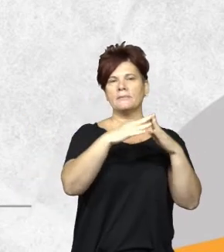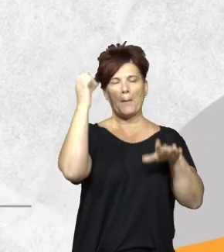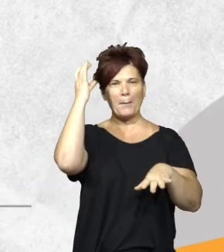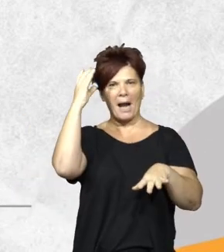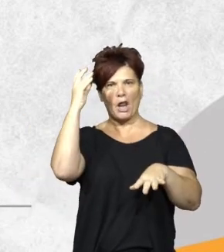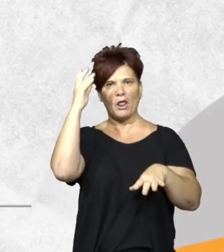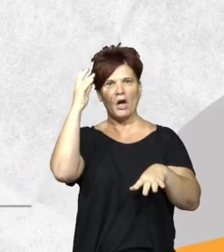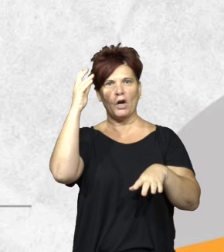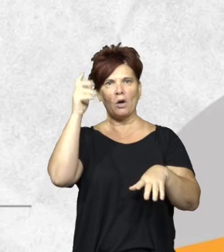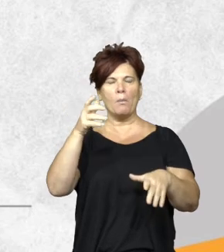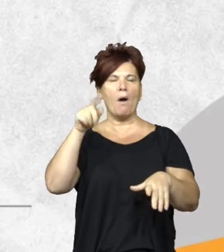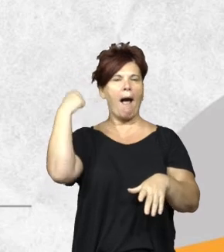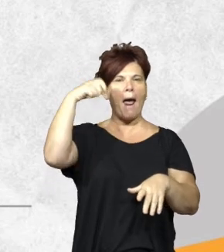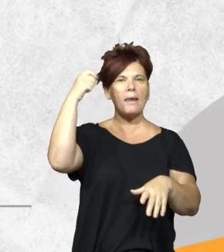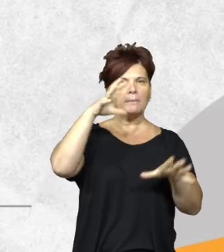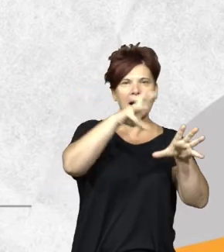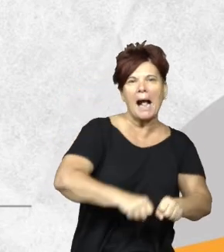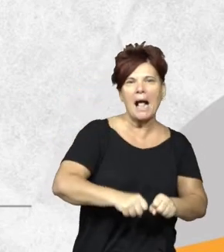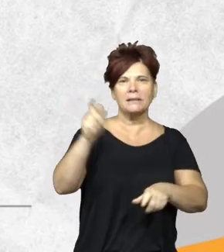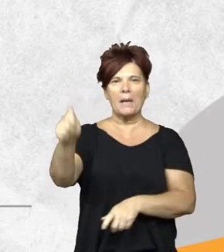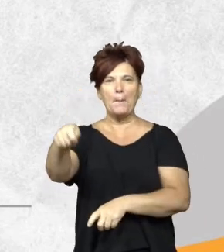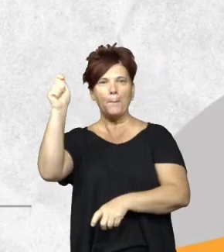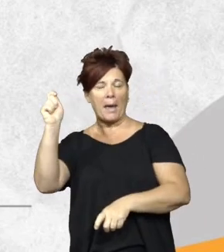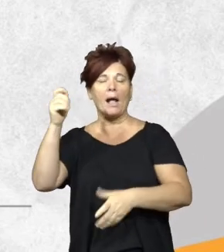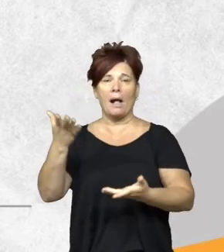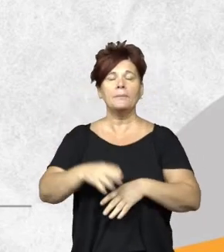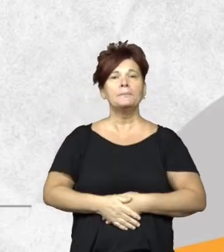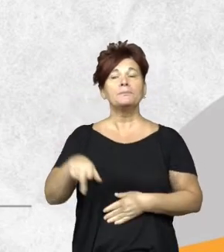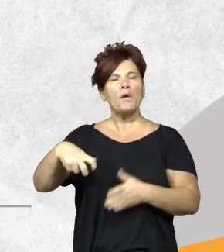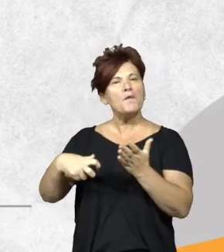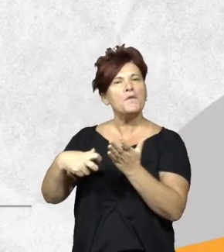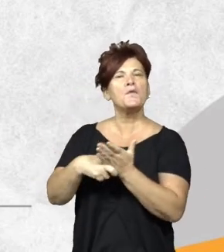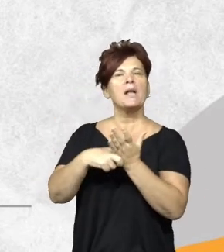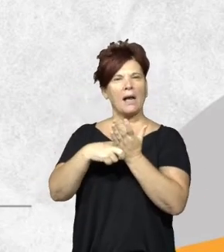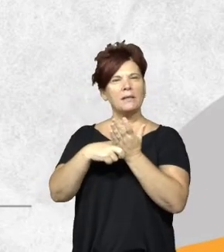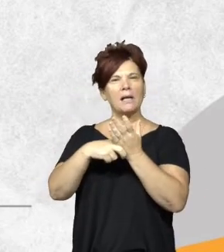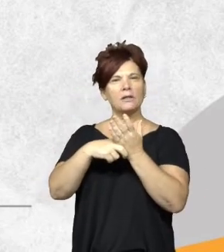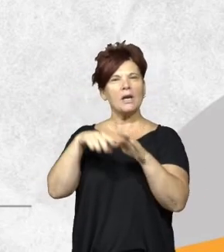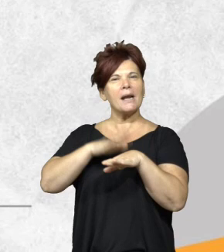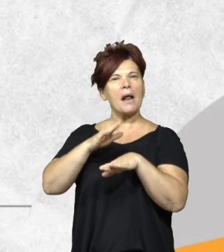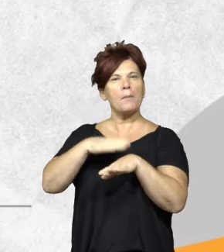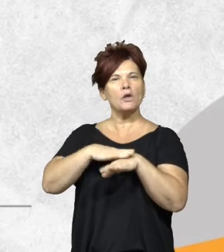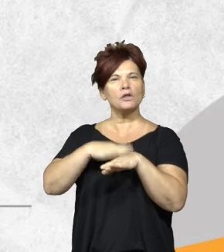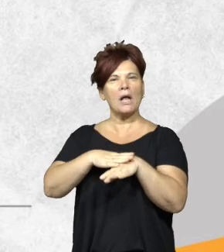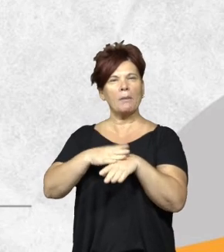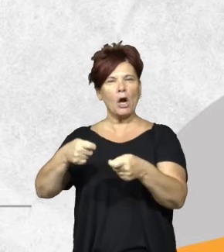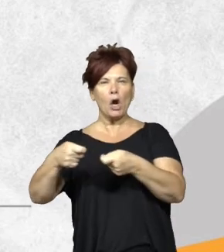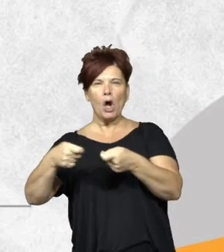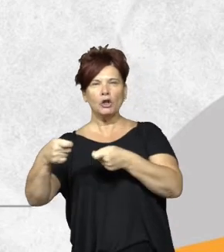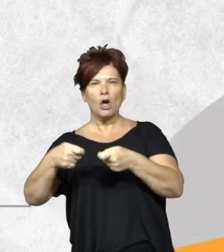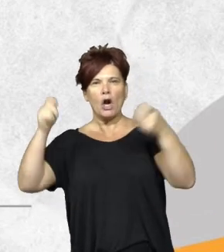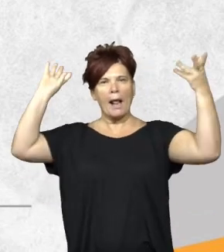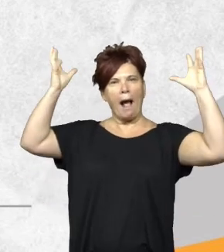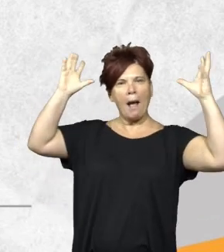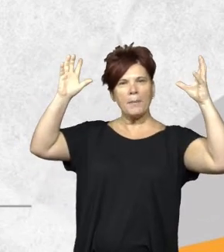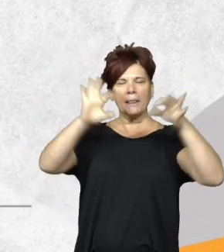Calidad Ambiental, que es la que yo presido, tenemos la Dirección de Evaluación Ambiental y Fiscalización, que se encarga de la fiscalización y el control ambiental de todo lo que es relacionado